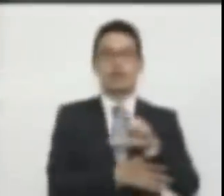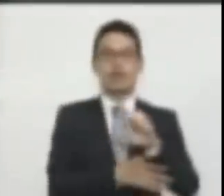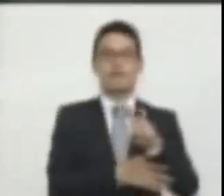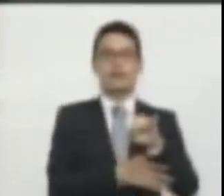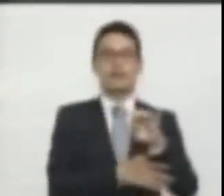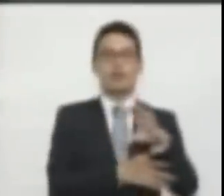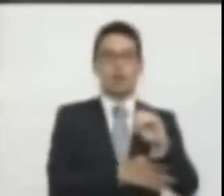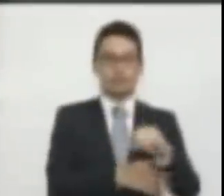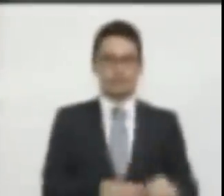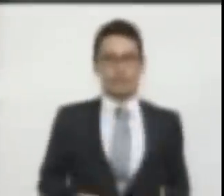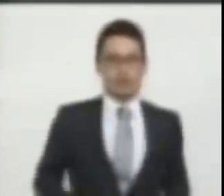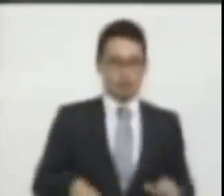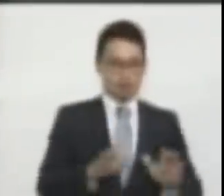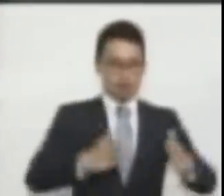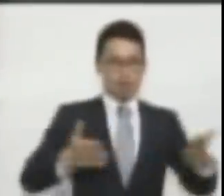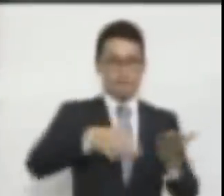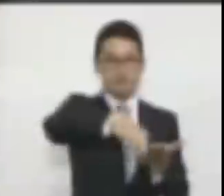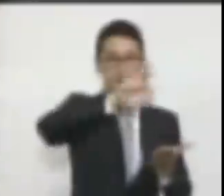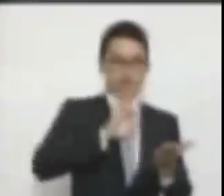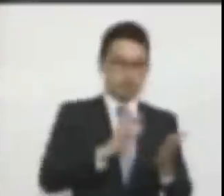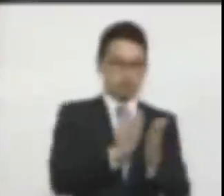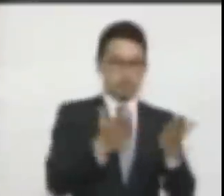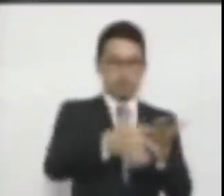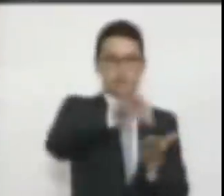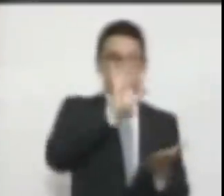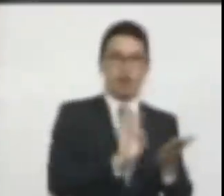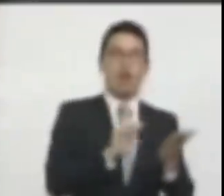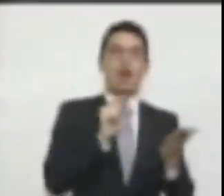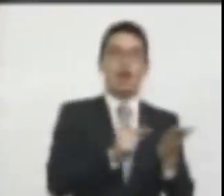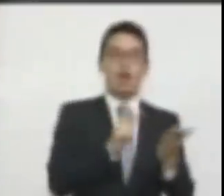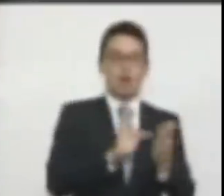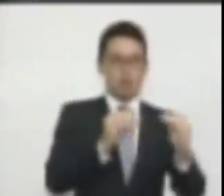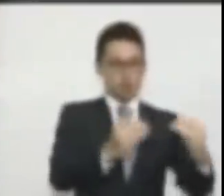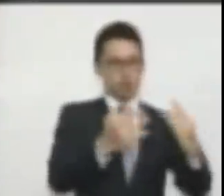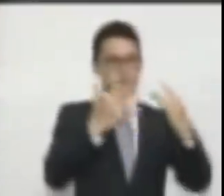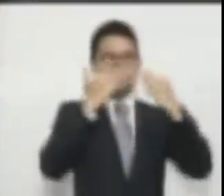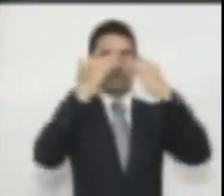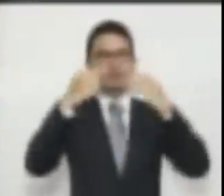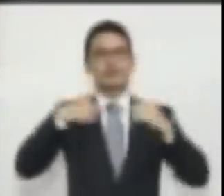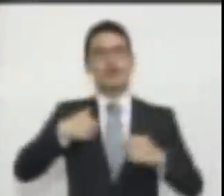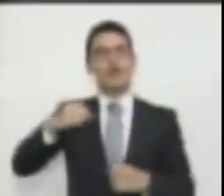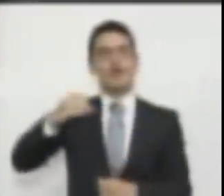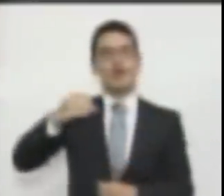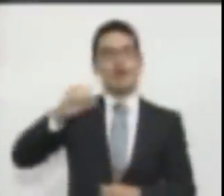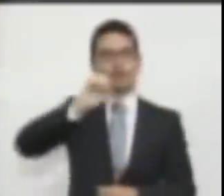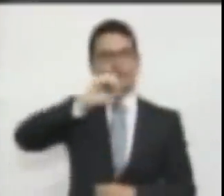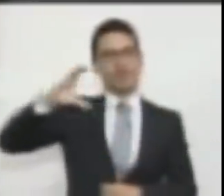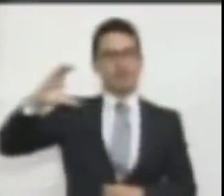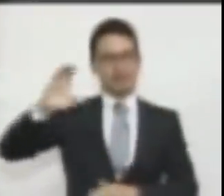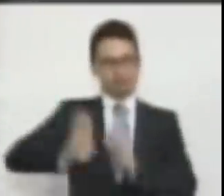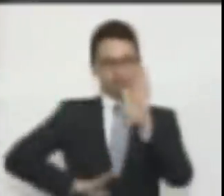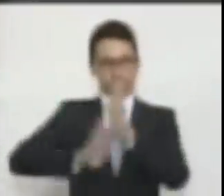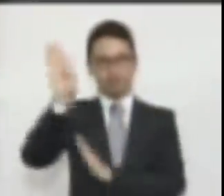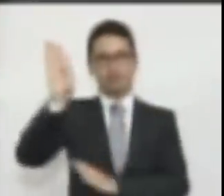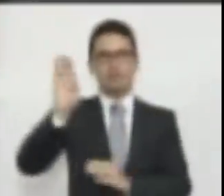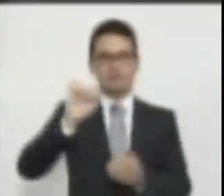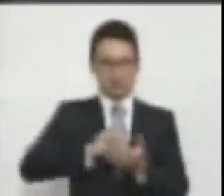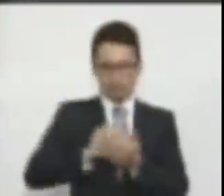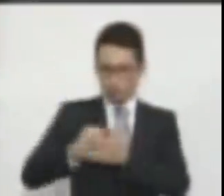la luz, la luz de la civilización occidental. La Biblia es la columna vertebral de la tradición